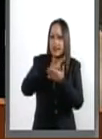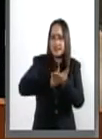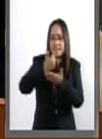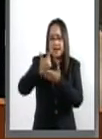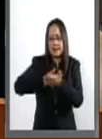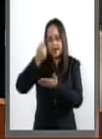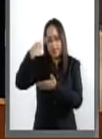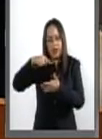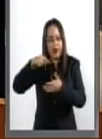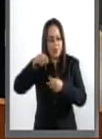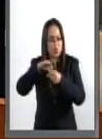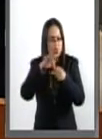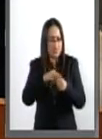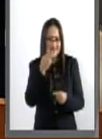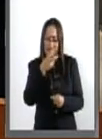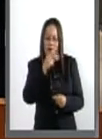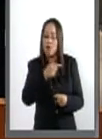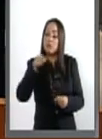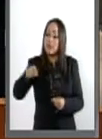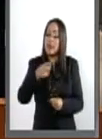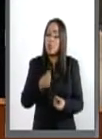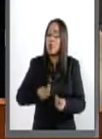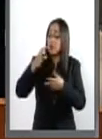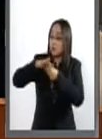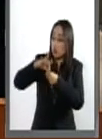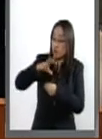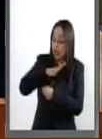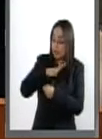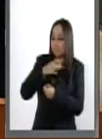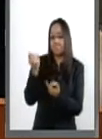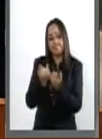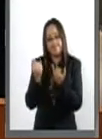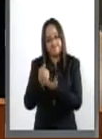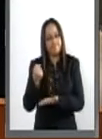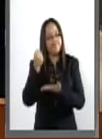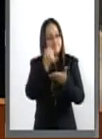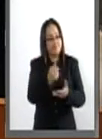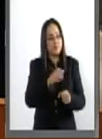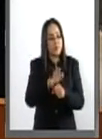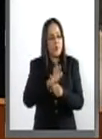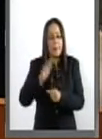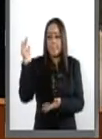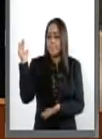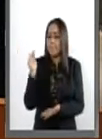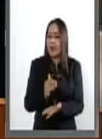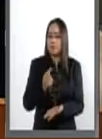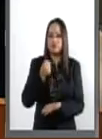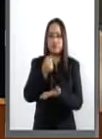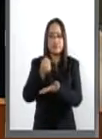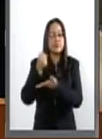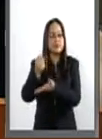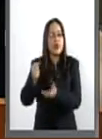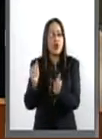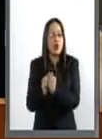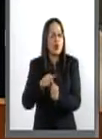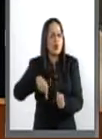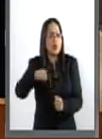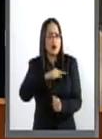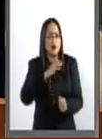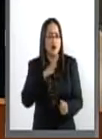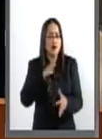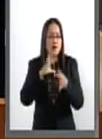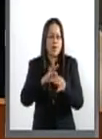padrón electoral. De esta forma, se disminuirá drásticamente el recurso económico a distribuir, que ya no será lo mismo considerar